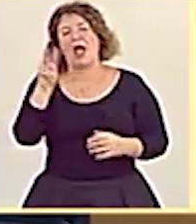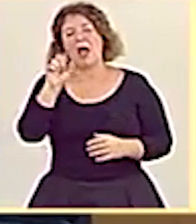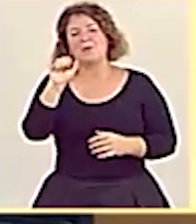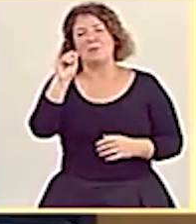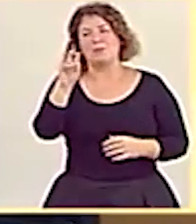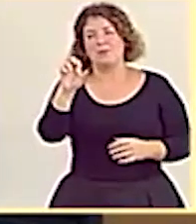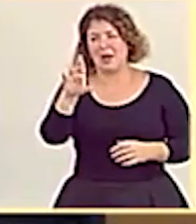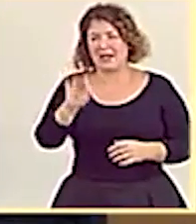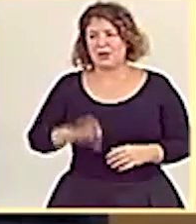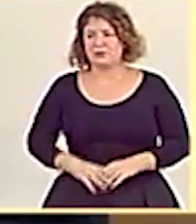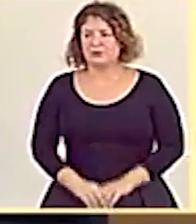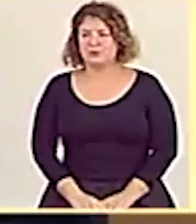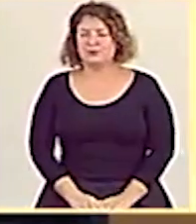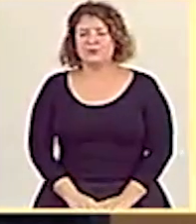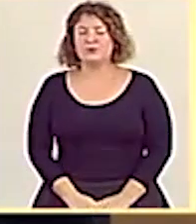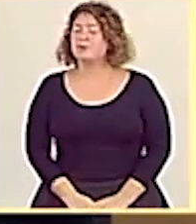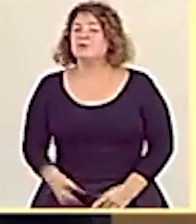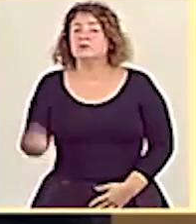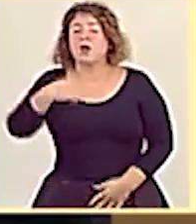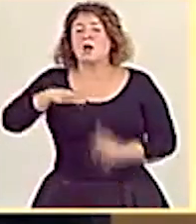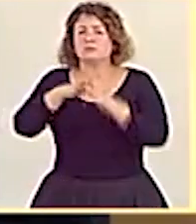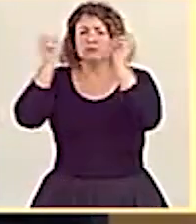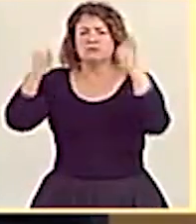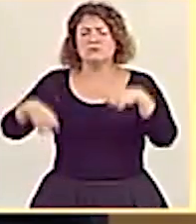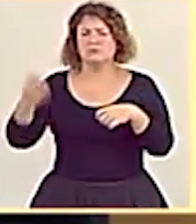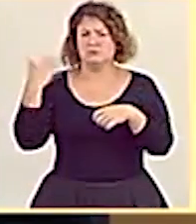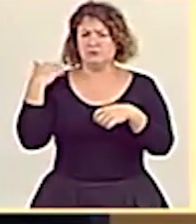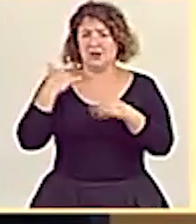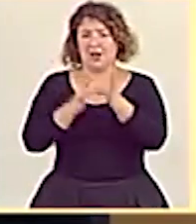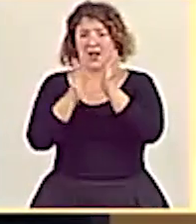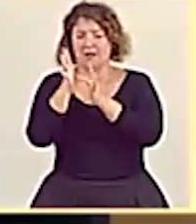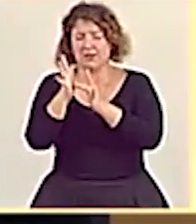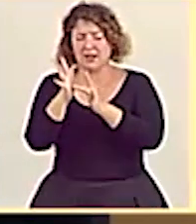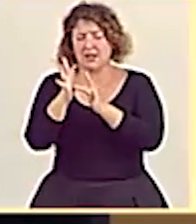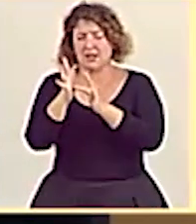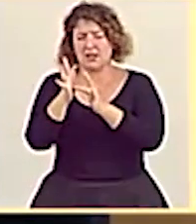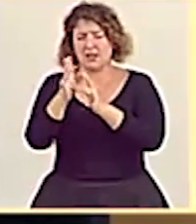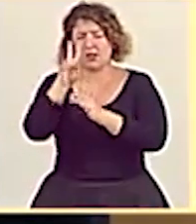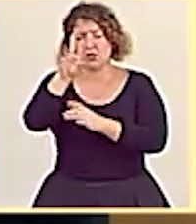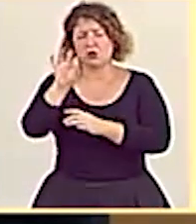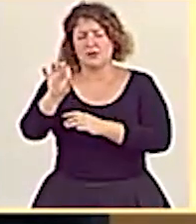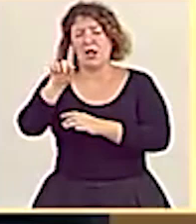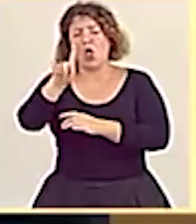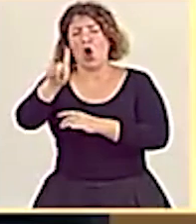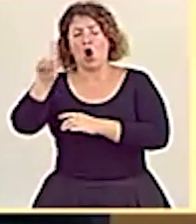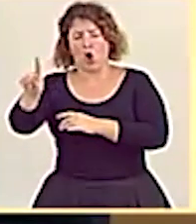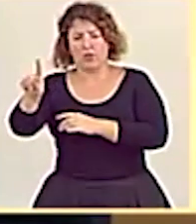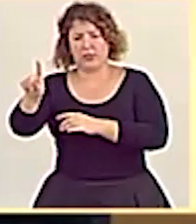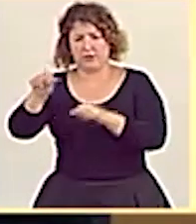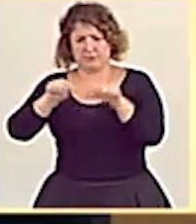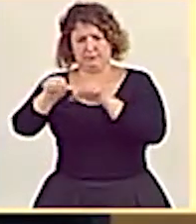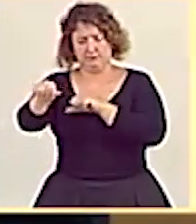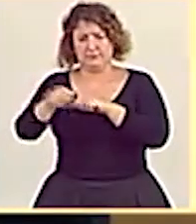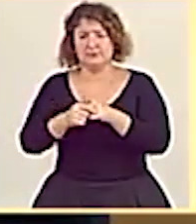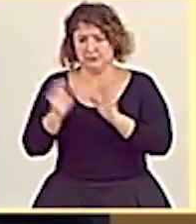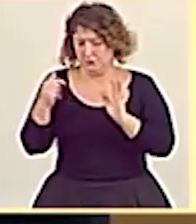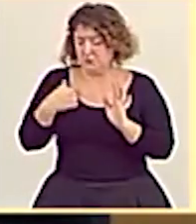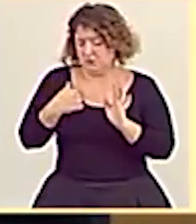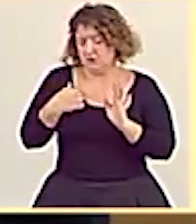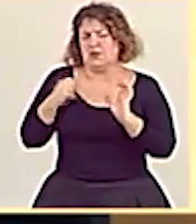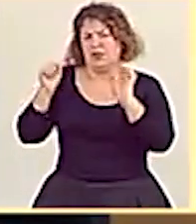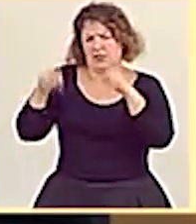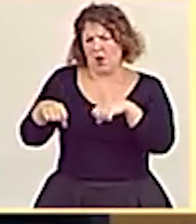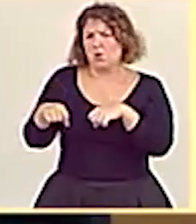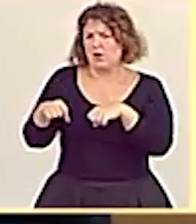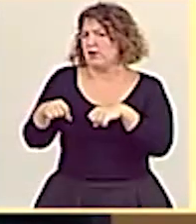En primer lugar, como hemos dicho, existe un convenio, un convenio de abril de 2011. Puedo estar de acuerdo con usted en que se